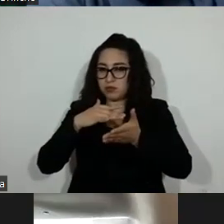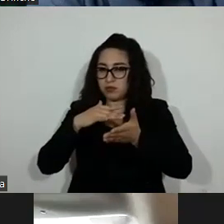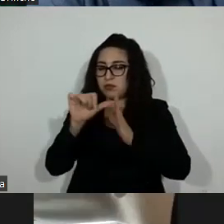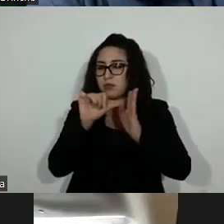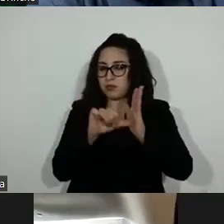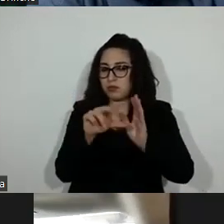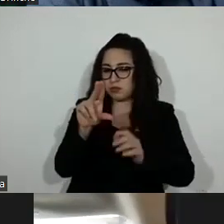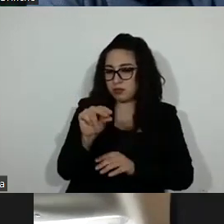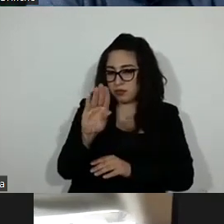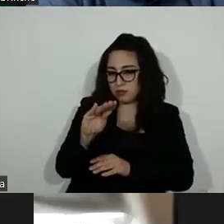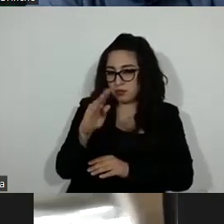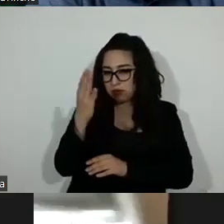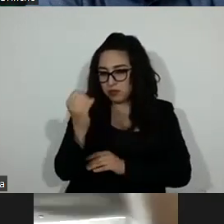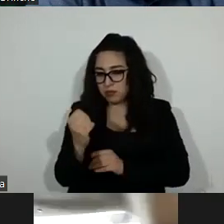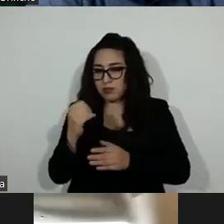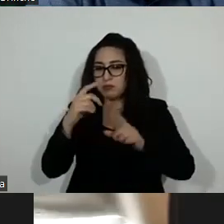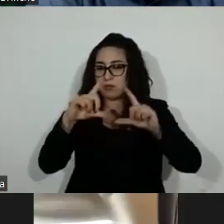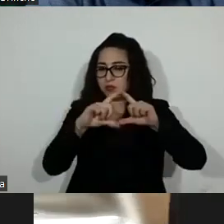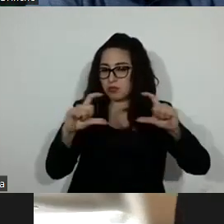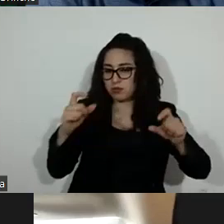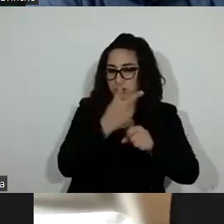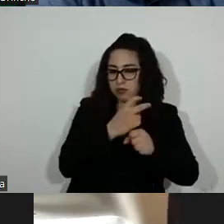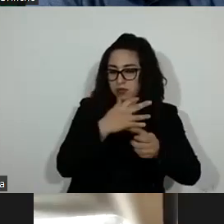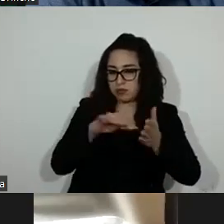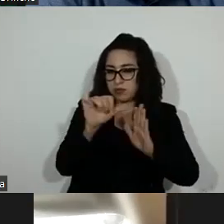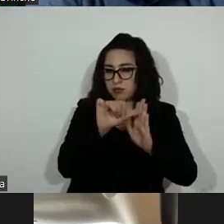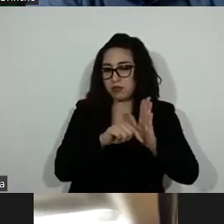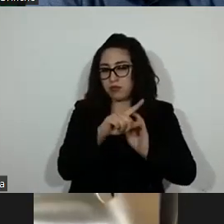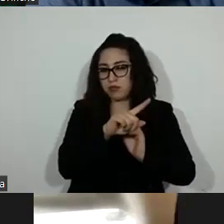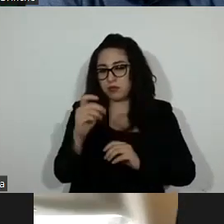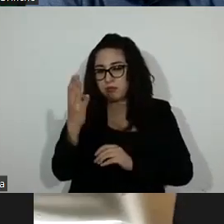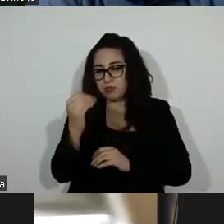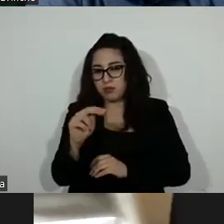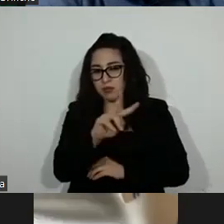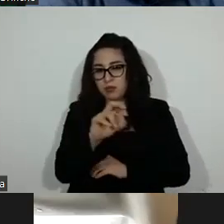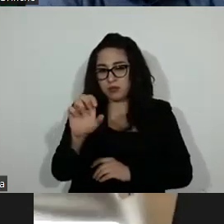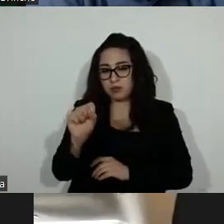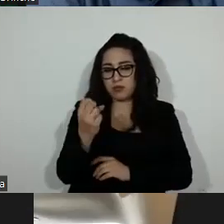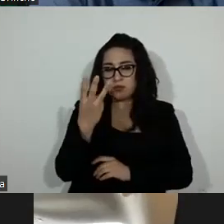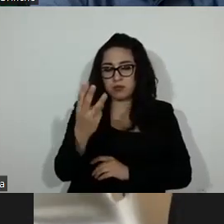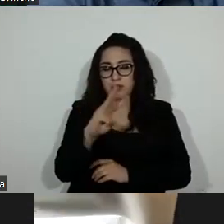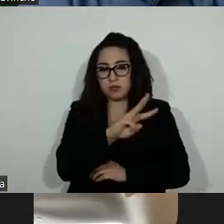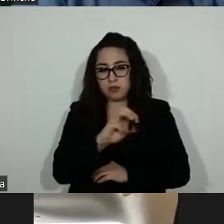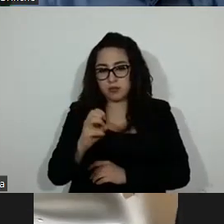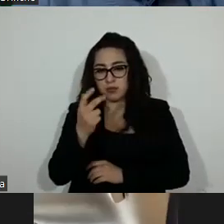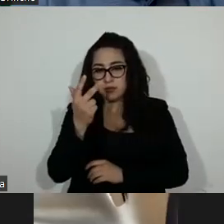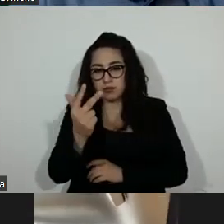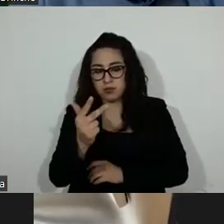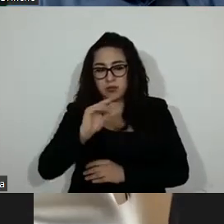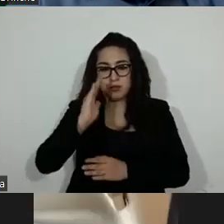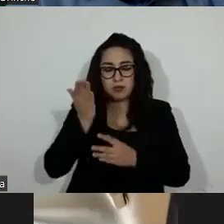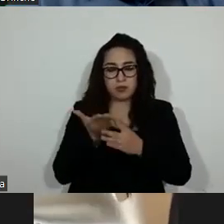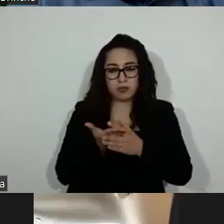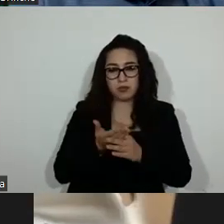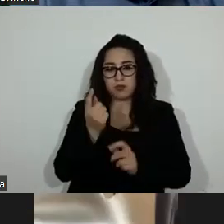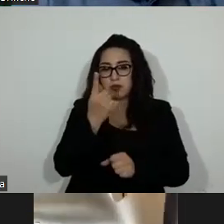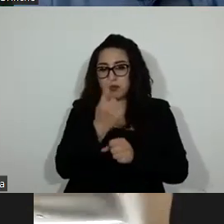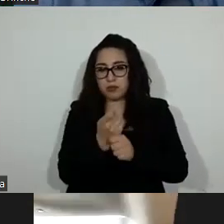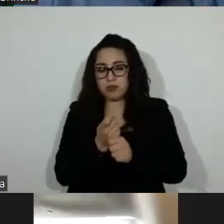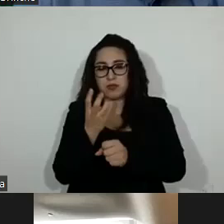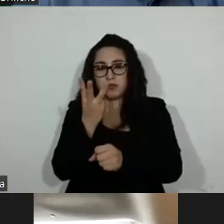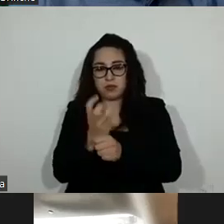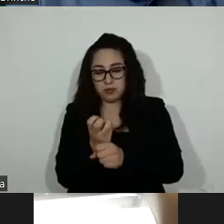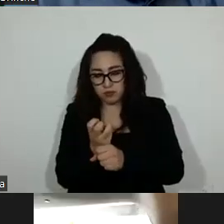nueve párrafos segundo ciento nueve, doscientos sesenta y tres, trescientos ocho, fracciones primera y tercera,